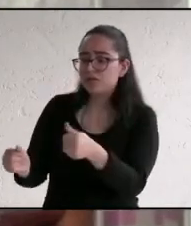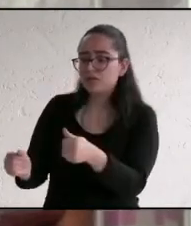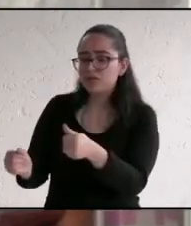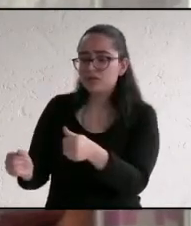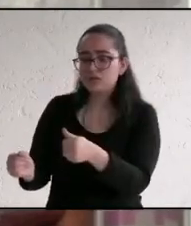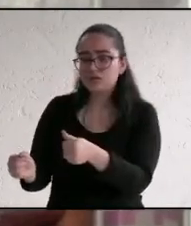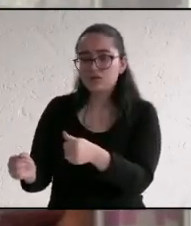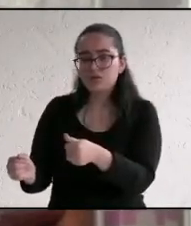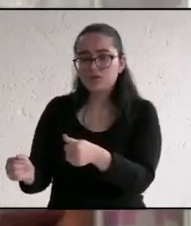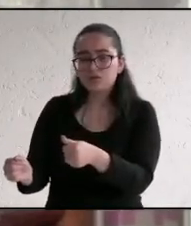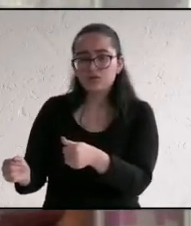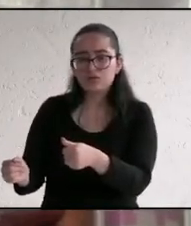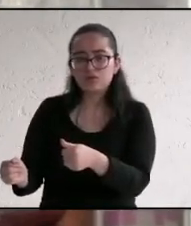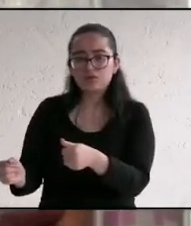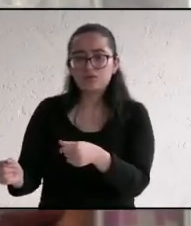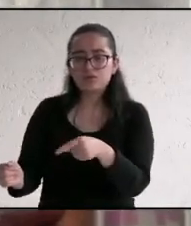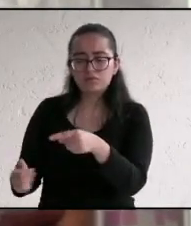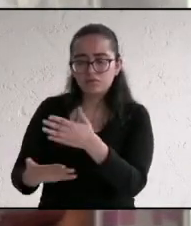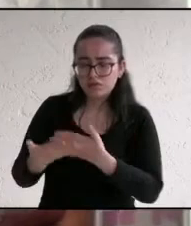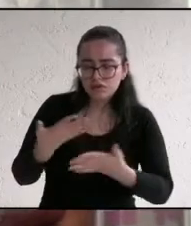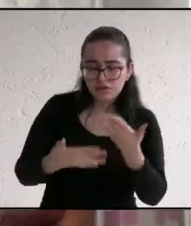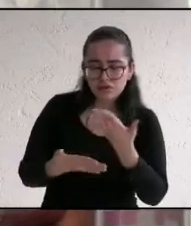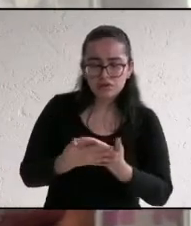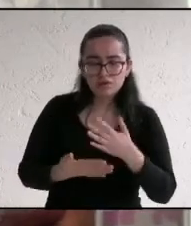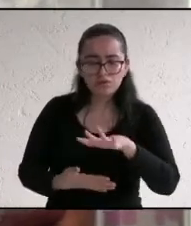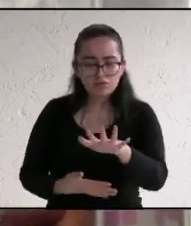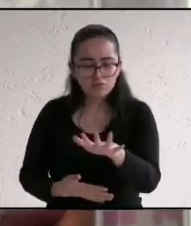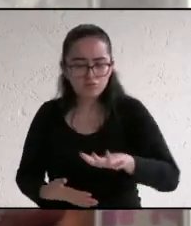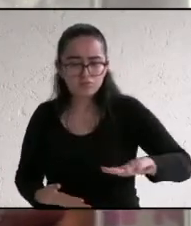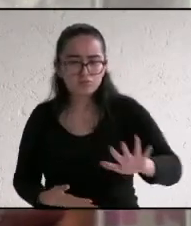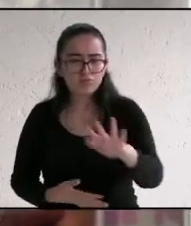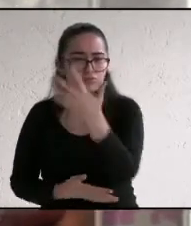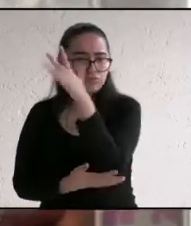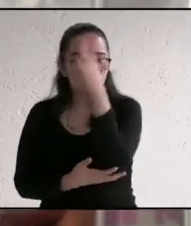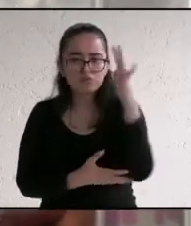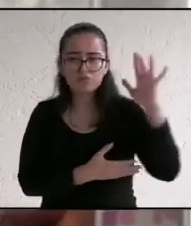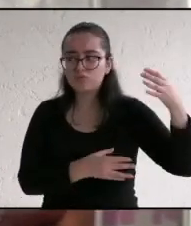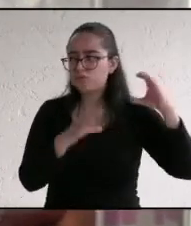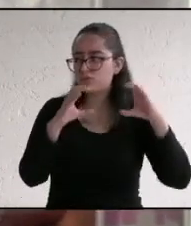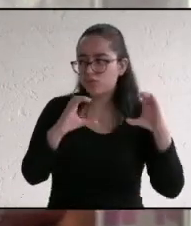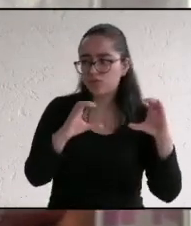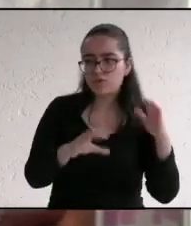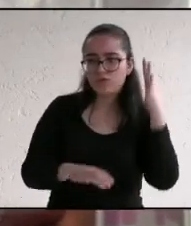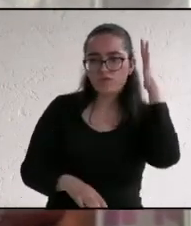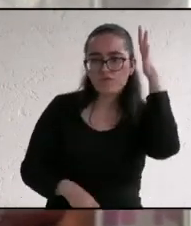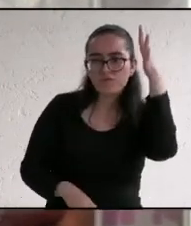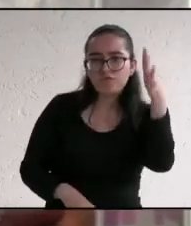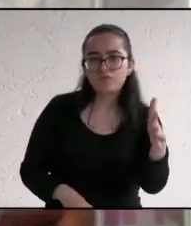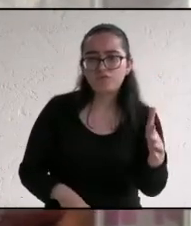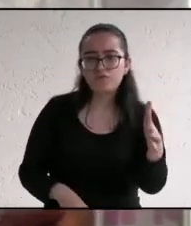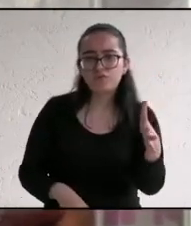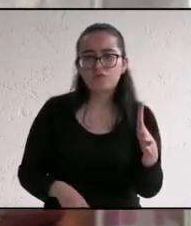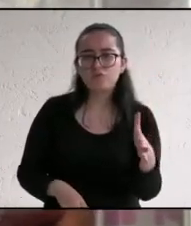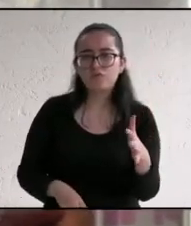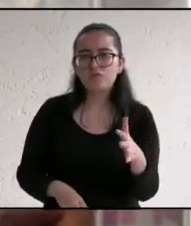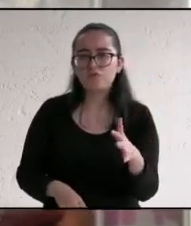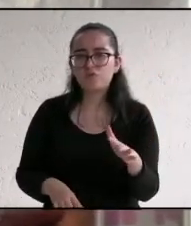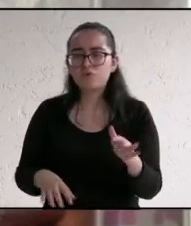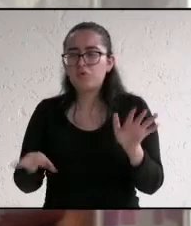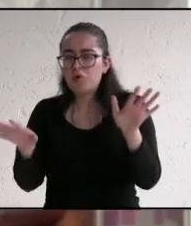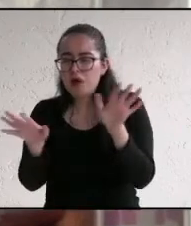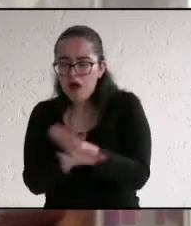encauce al desarrollo social sustentable para que a futuro no estén viviendo lo que ahora